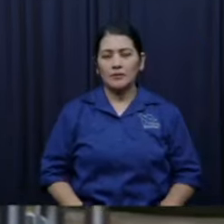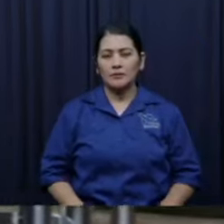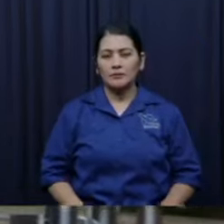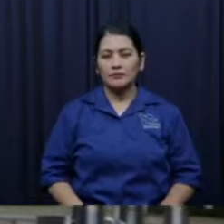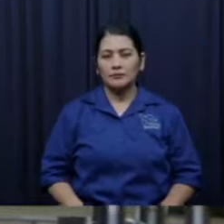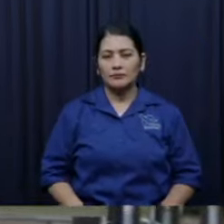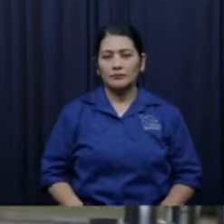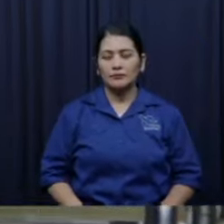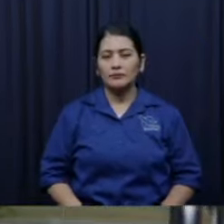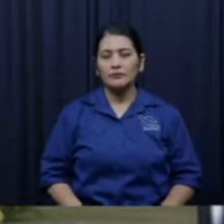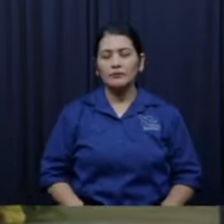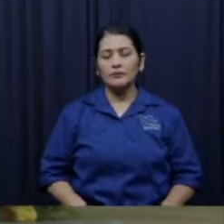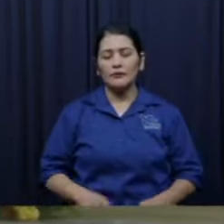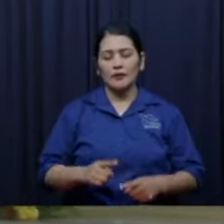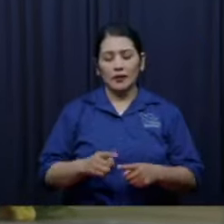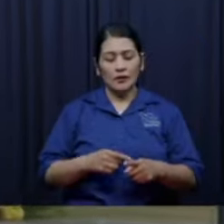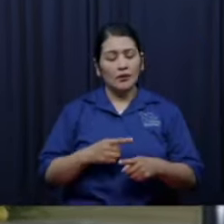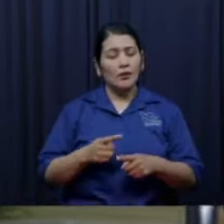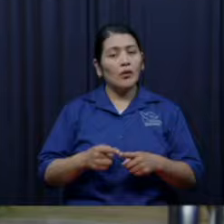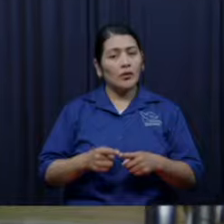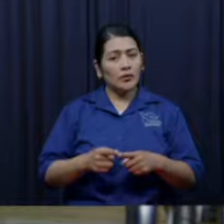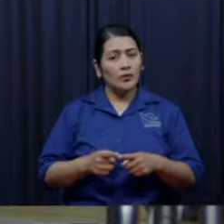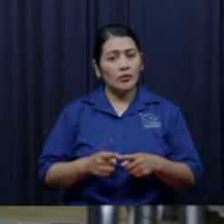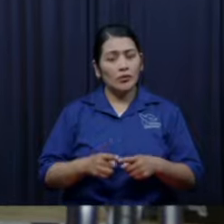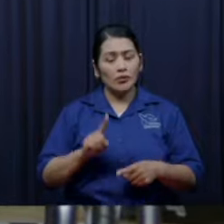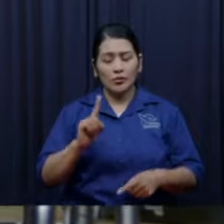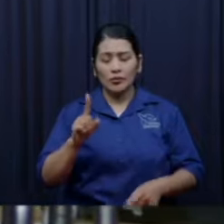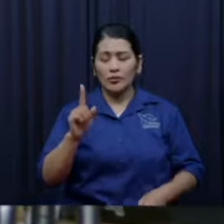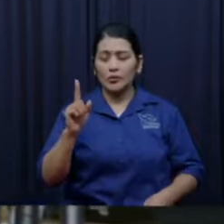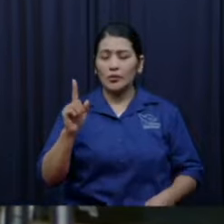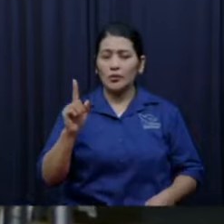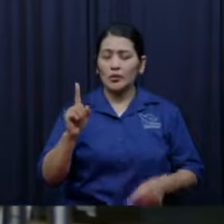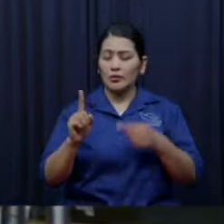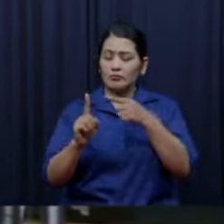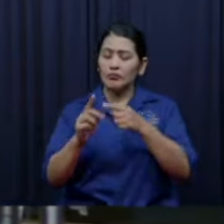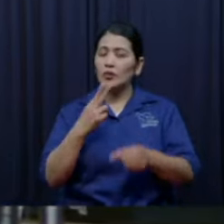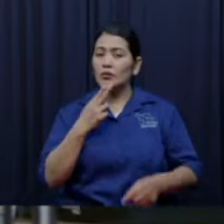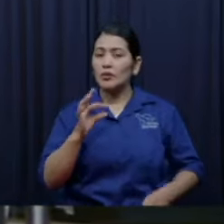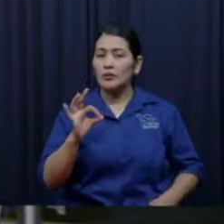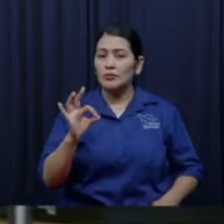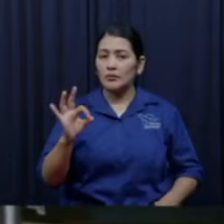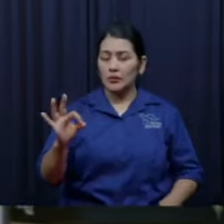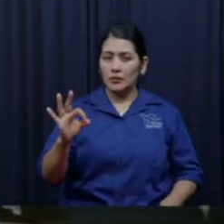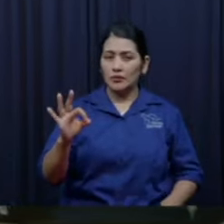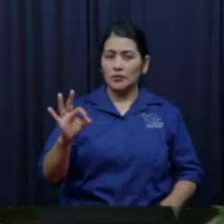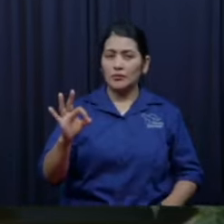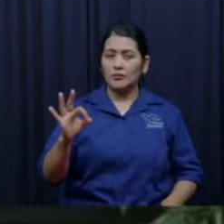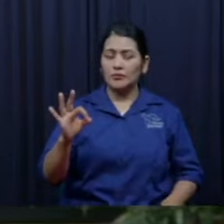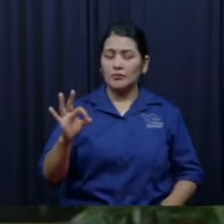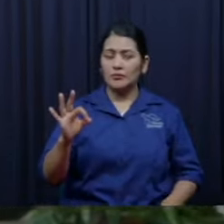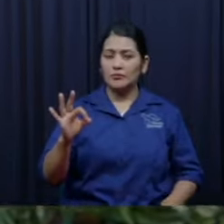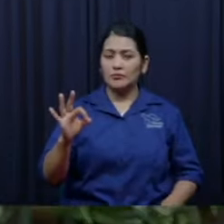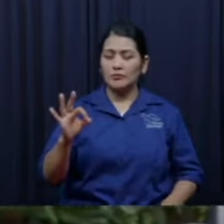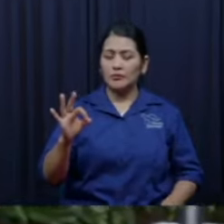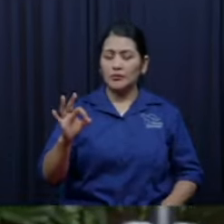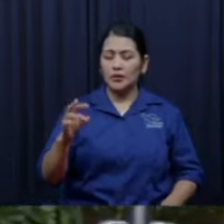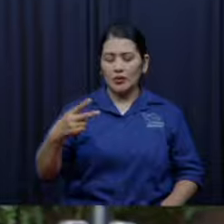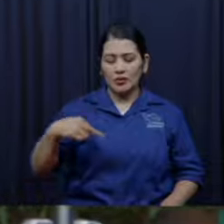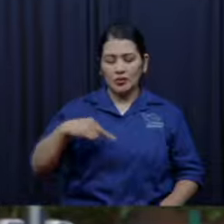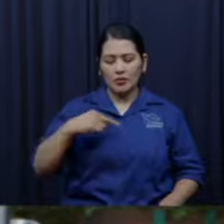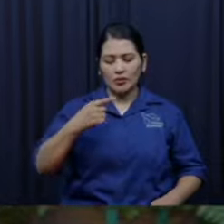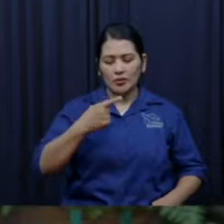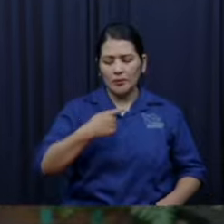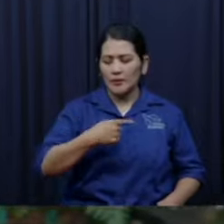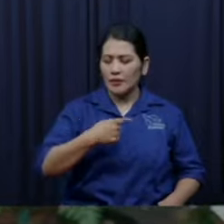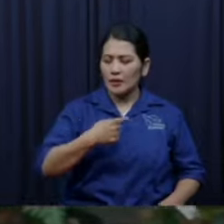y lo mandamos a él era aquí cerca de la capital y entonces él me dijo hermano la gente ahí como es de